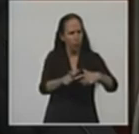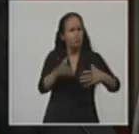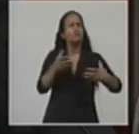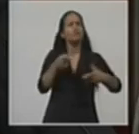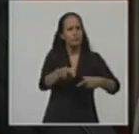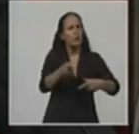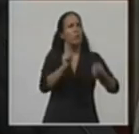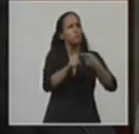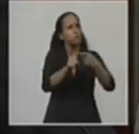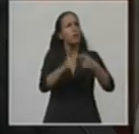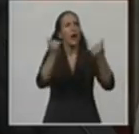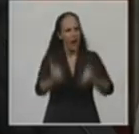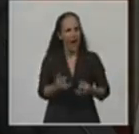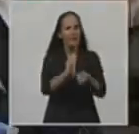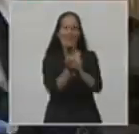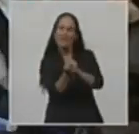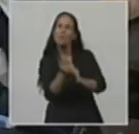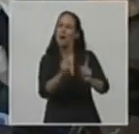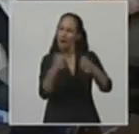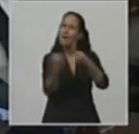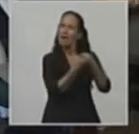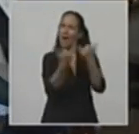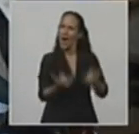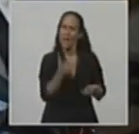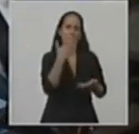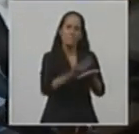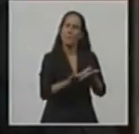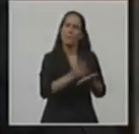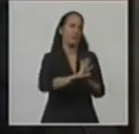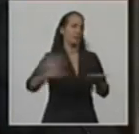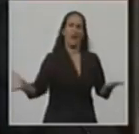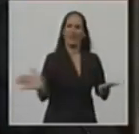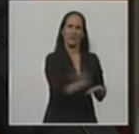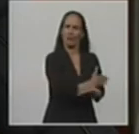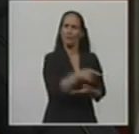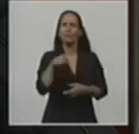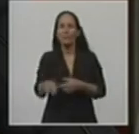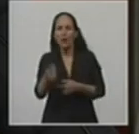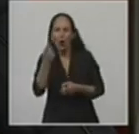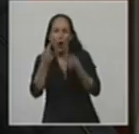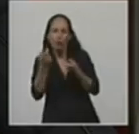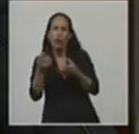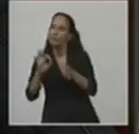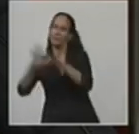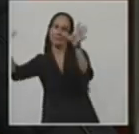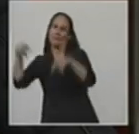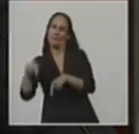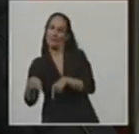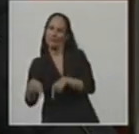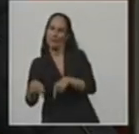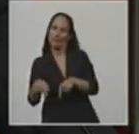de las principales reformas. Terminar con la boleta papel, hacer independiente el control del comicio y unificar el